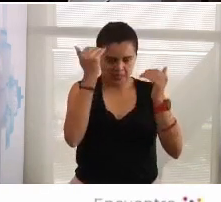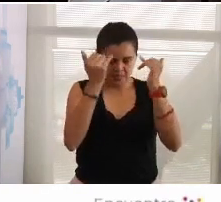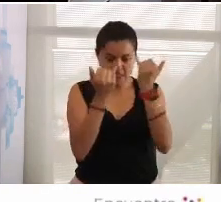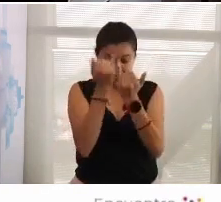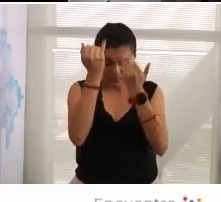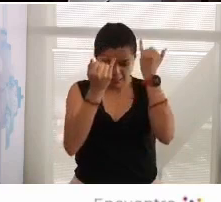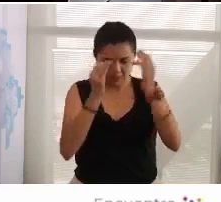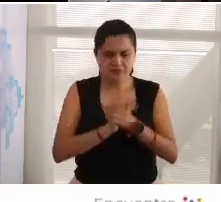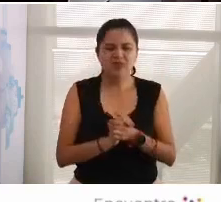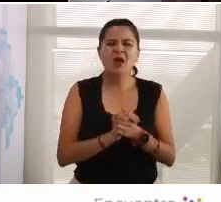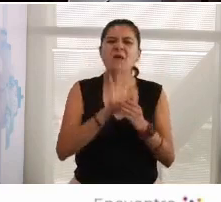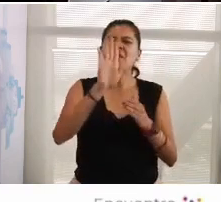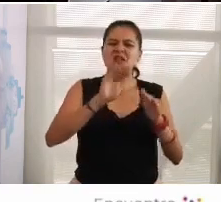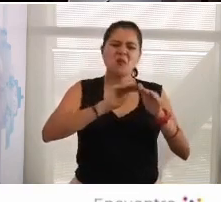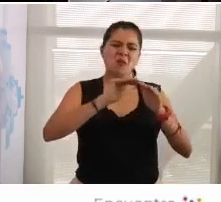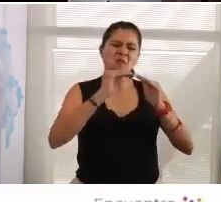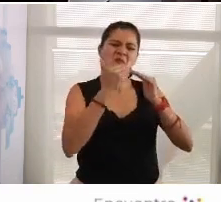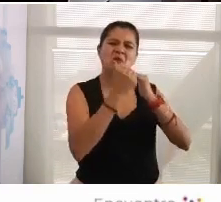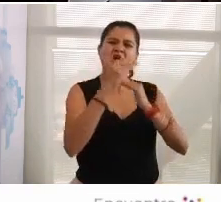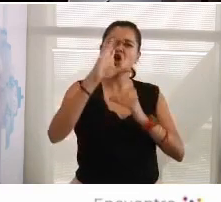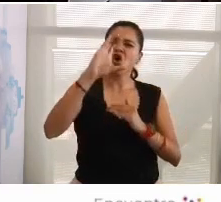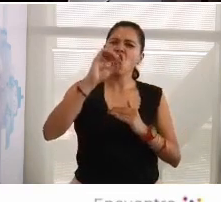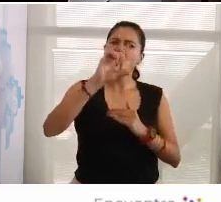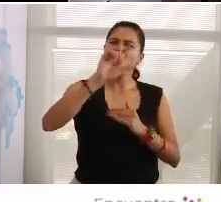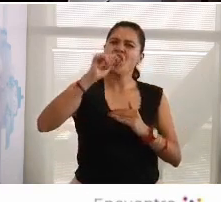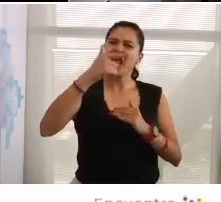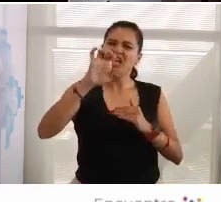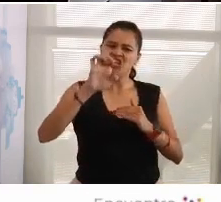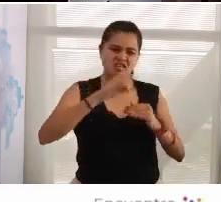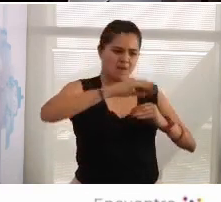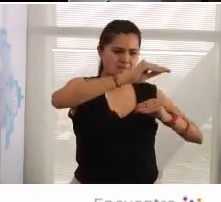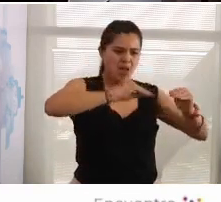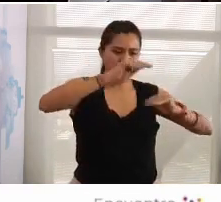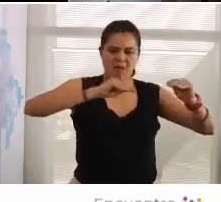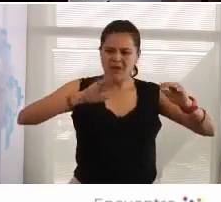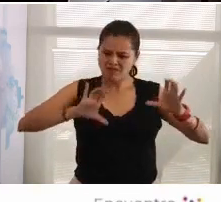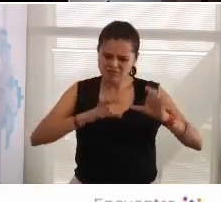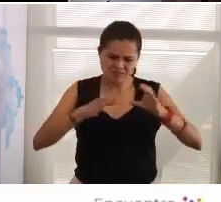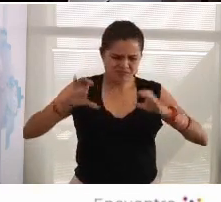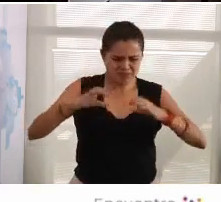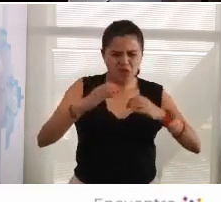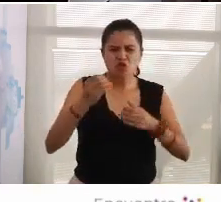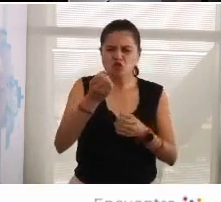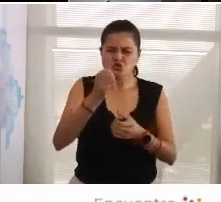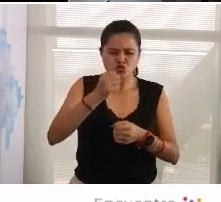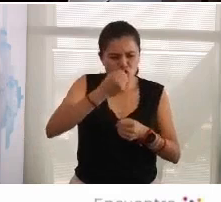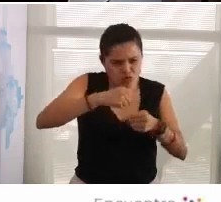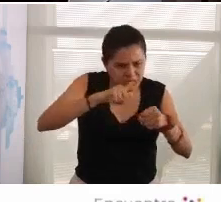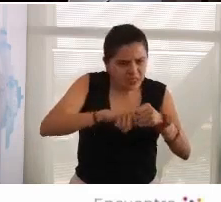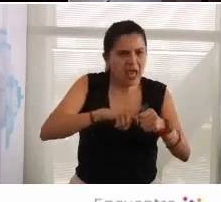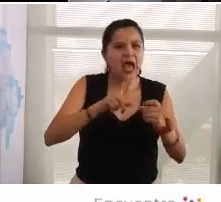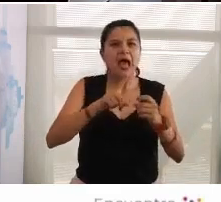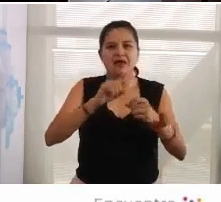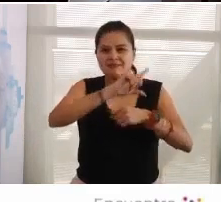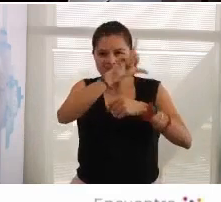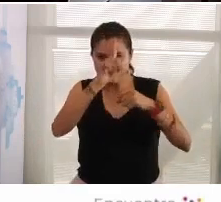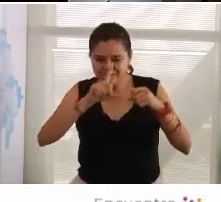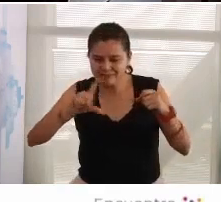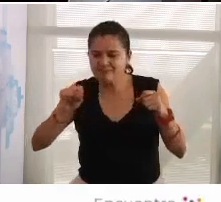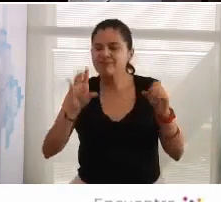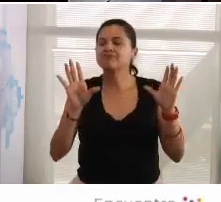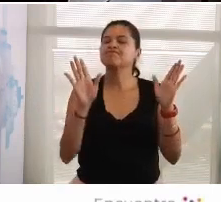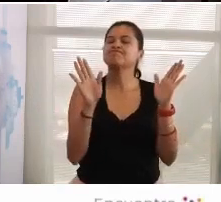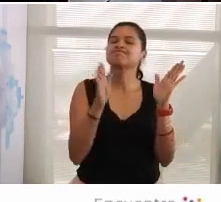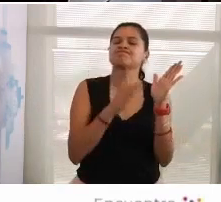piezas que ordenan la vida colectiva de una nación, de una sociedad. Cuando